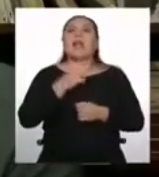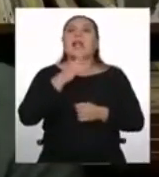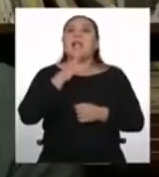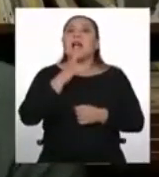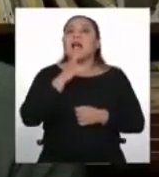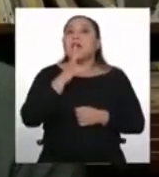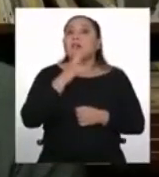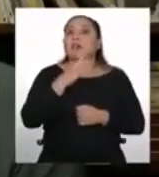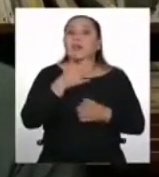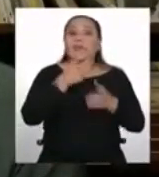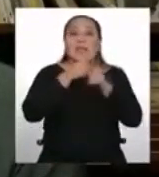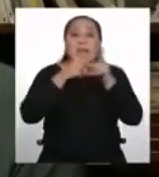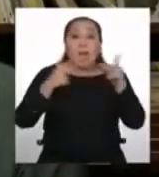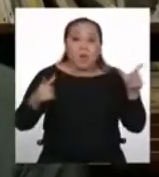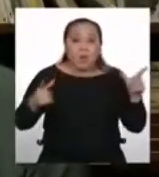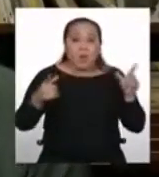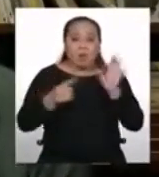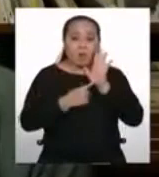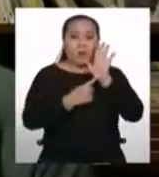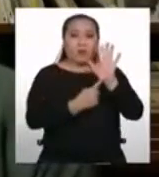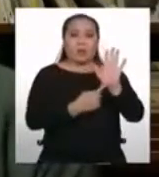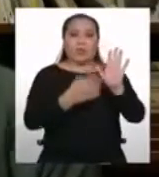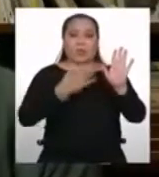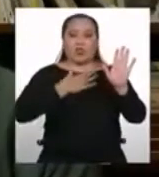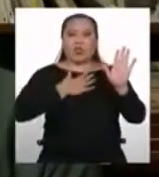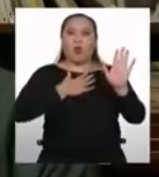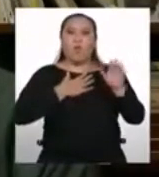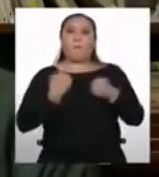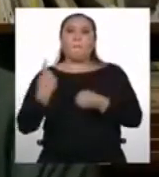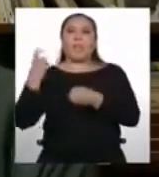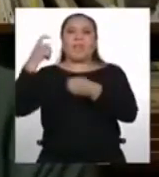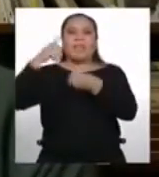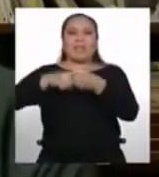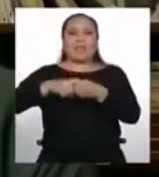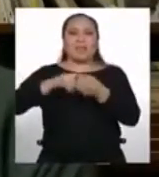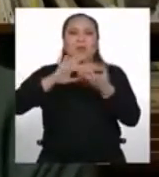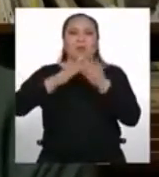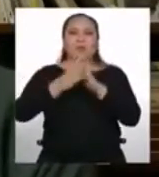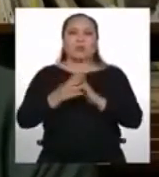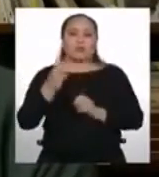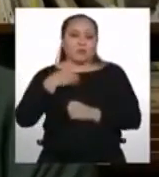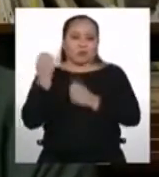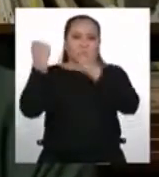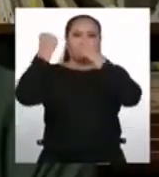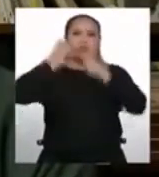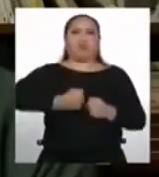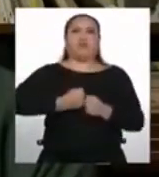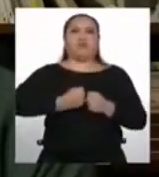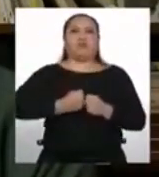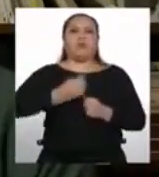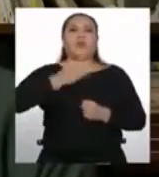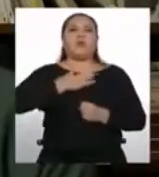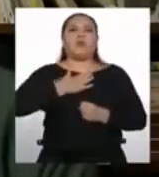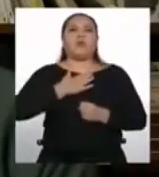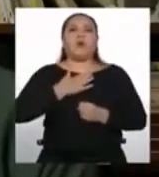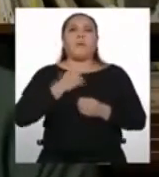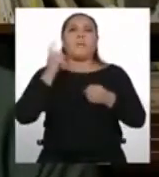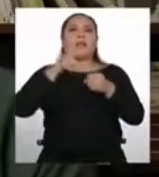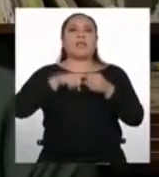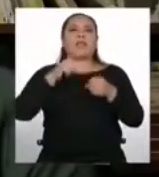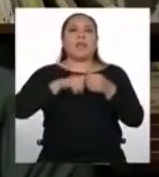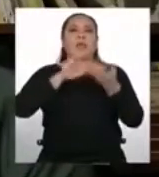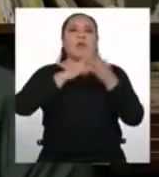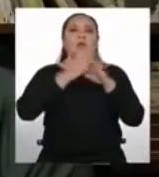como miembro de un pueblo. Si yo quiero ser firmemente miembro del pueblo jacaru, pues